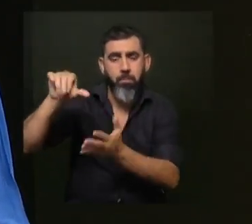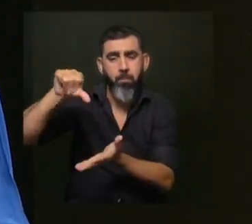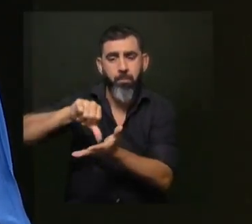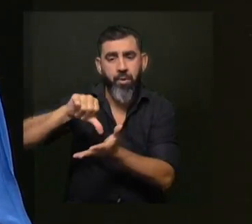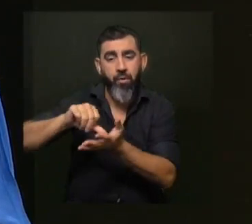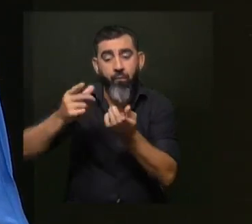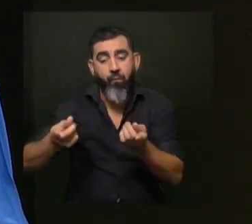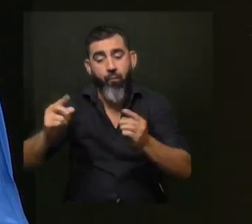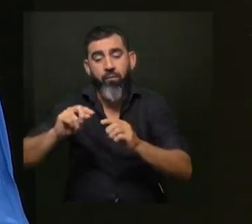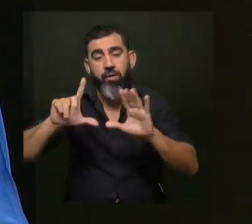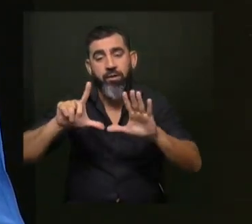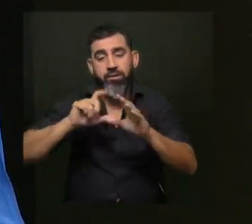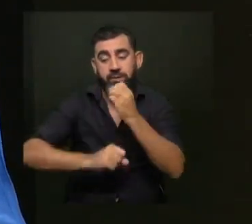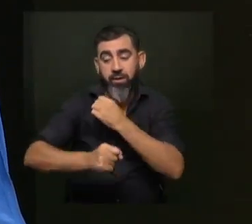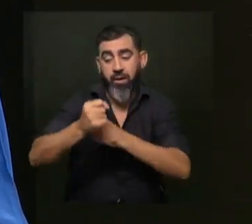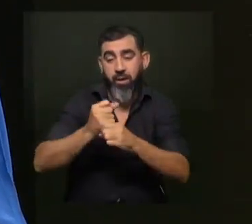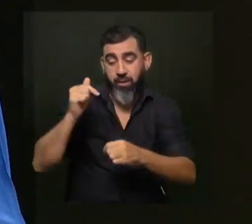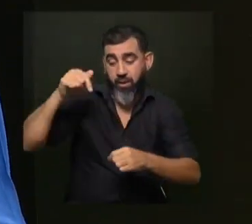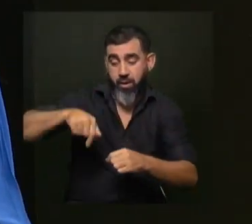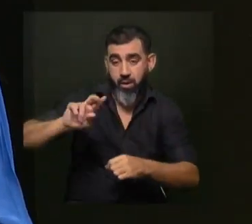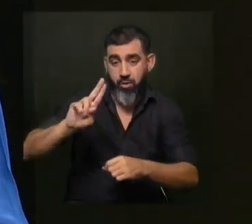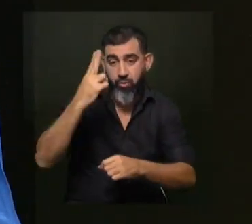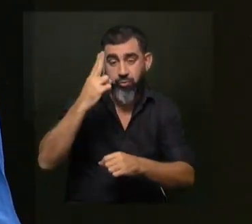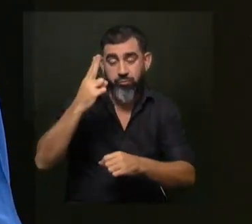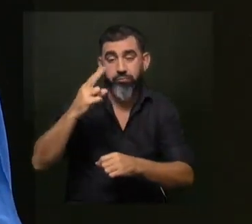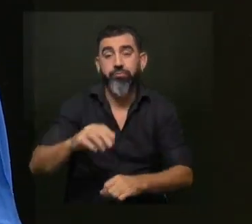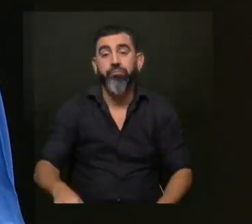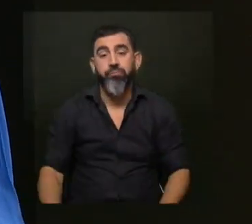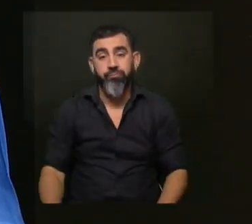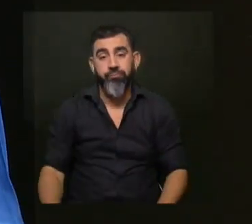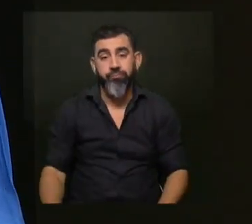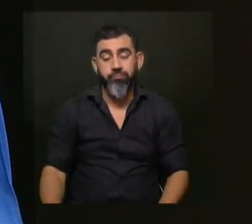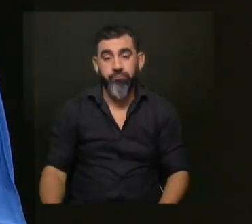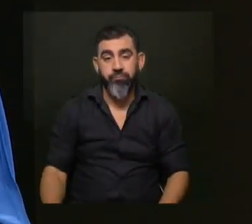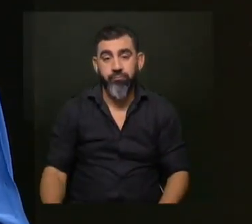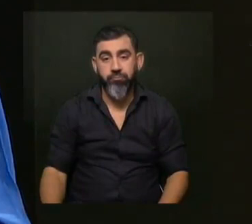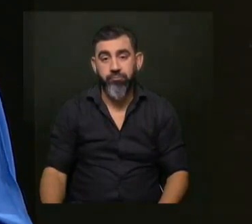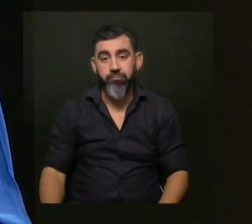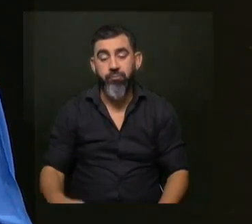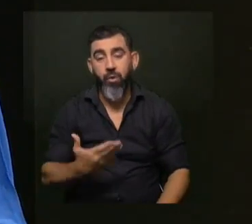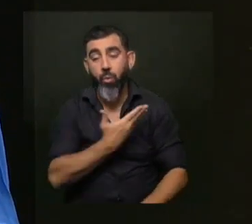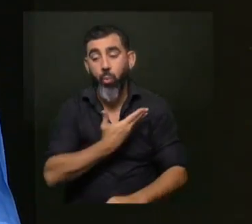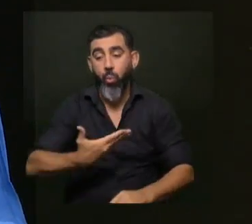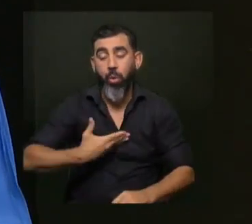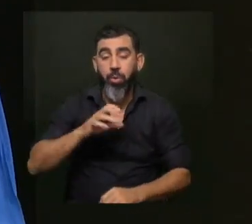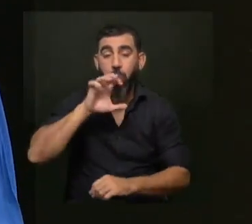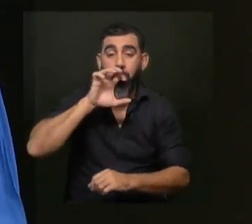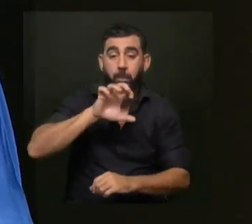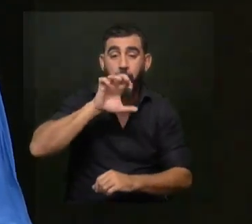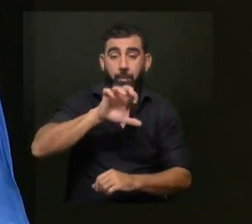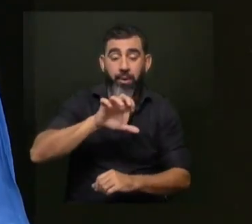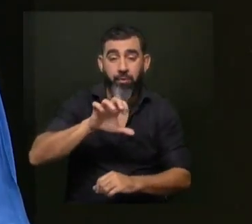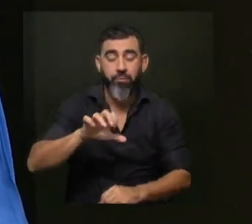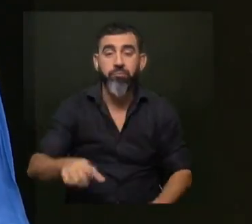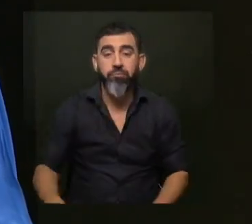volvió hace siete años en nuestro país y se encontró con que muchos dueños de perros, muchos tutores, como se les llama ahora,